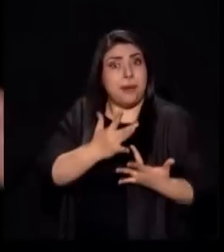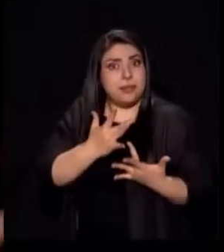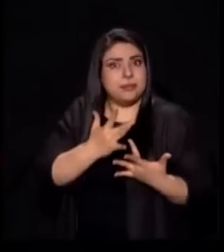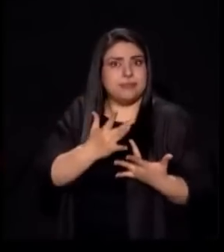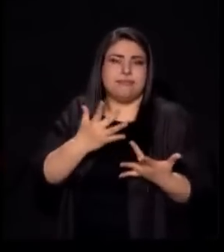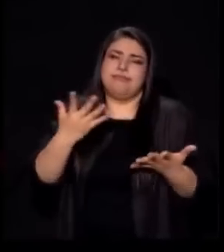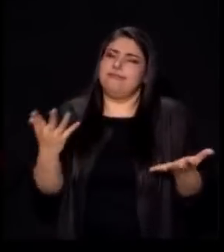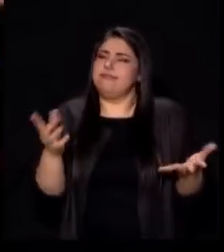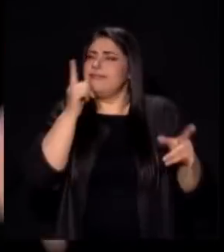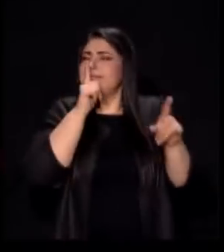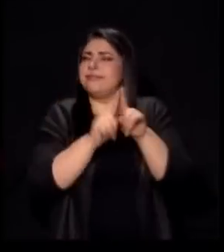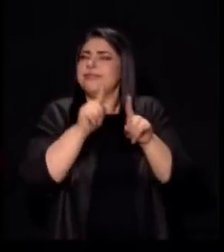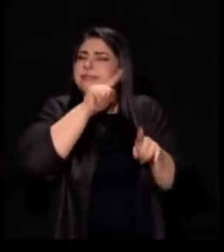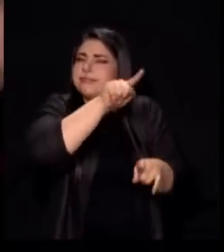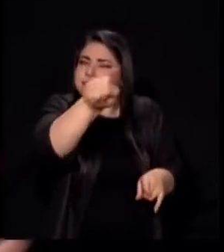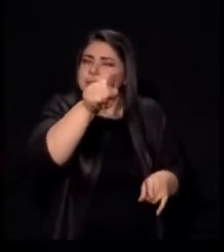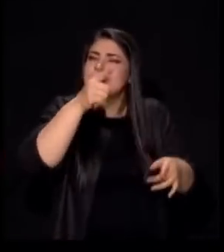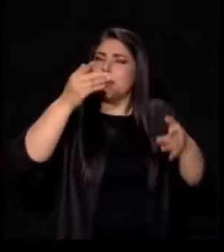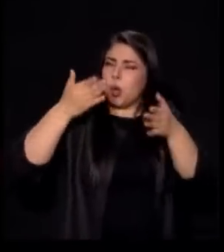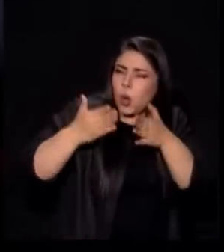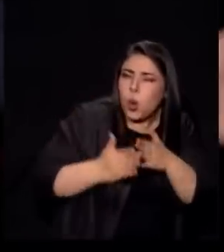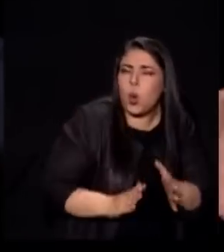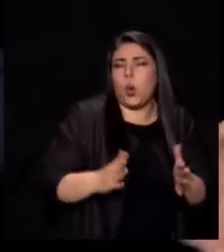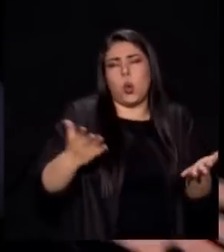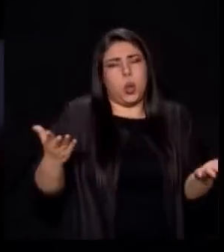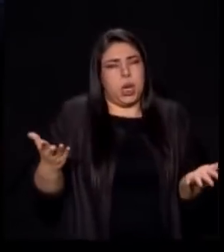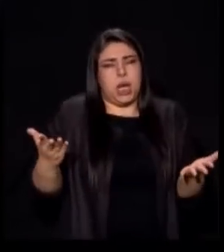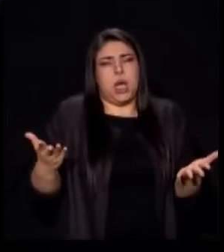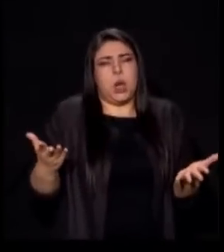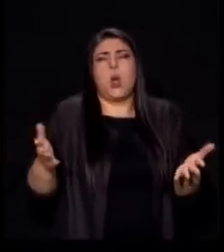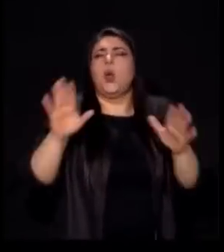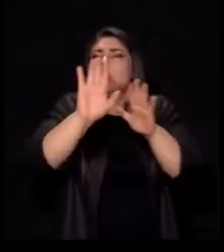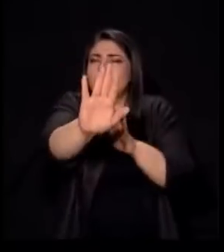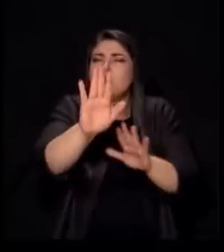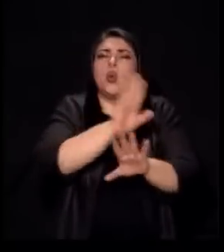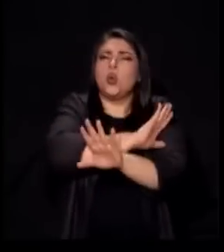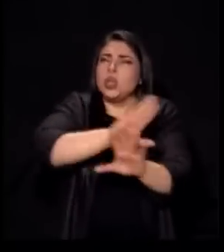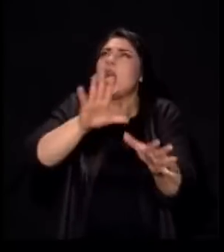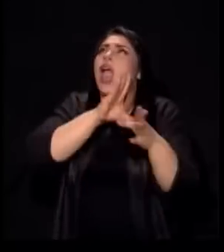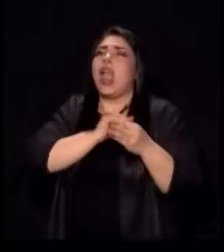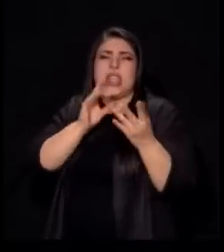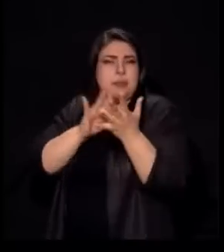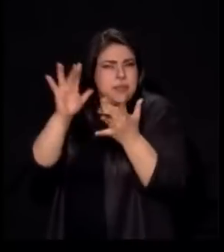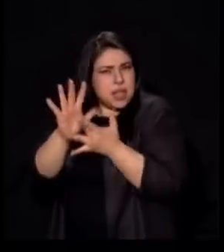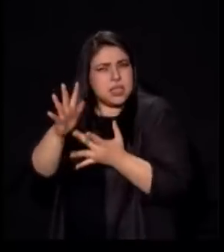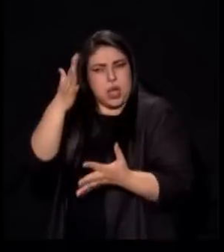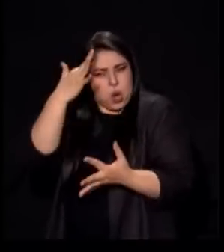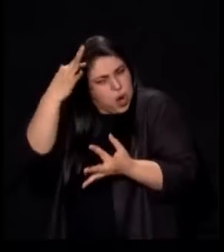A tener Misericordia De Un Hijo De Alguien Que Ya Fue Justificado Por La Fe En Cristo Jesús